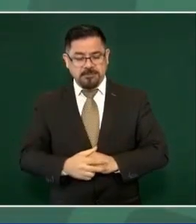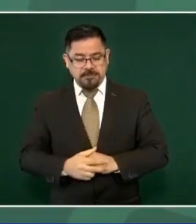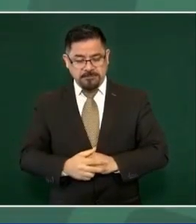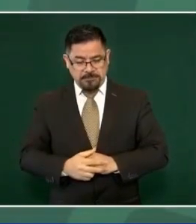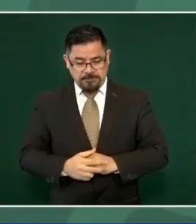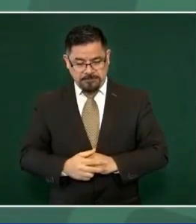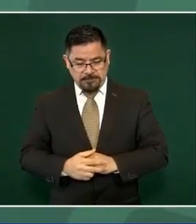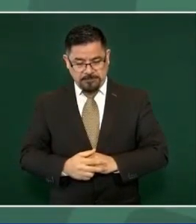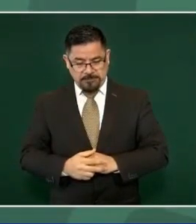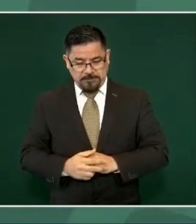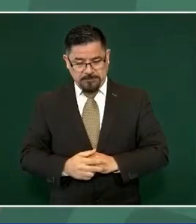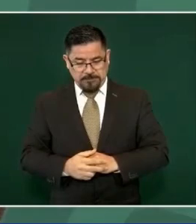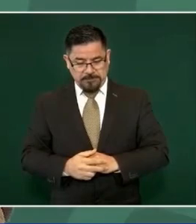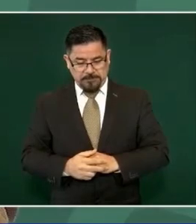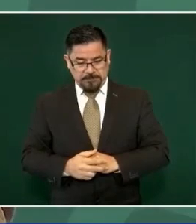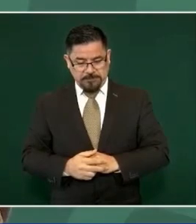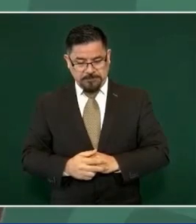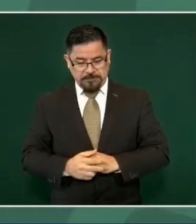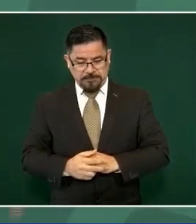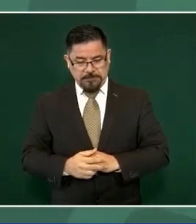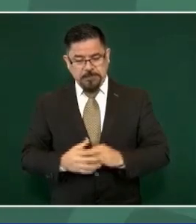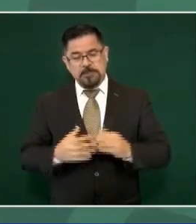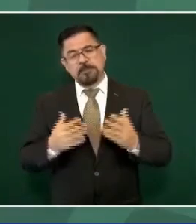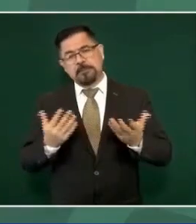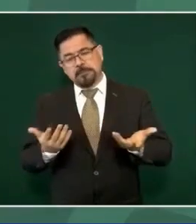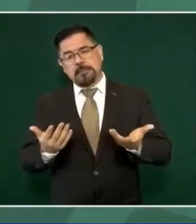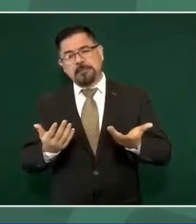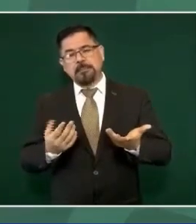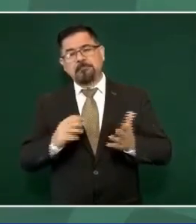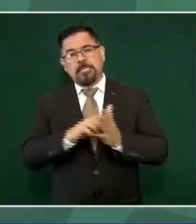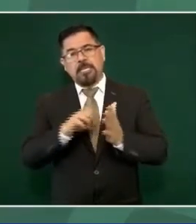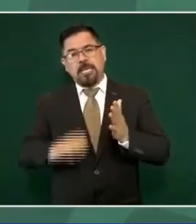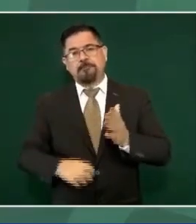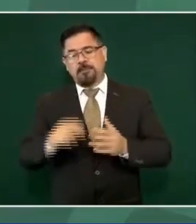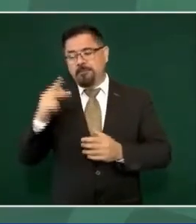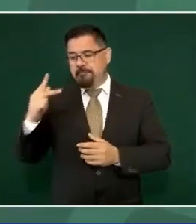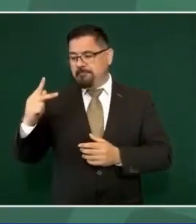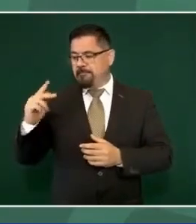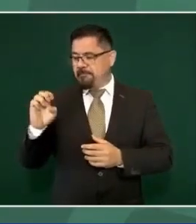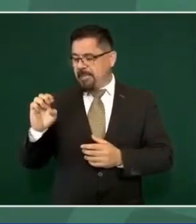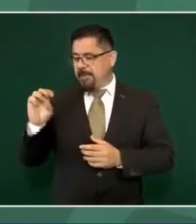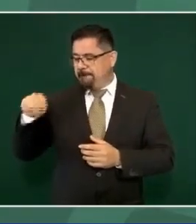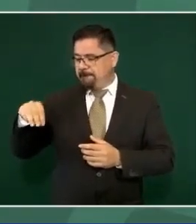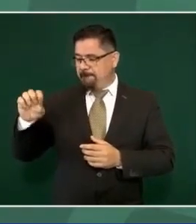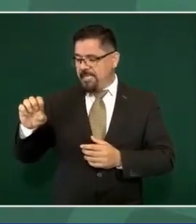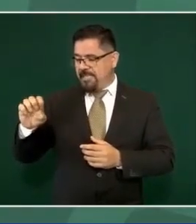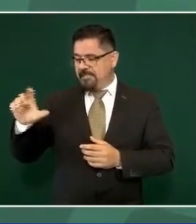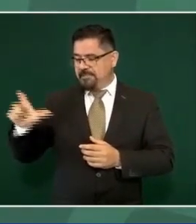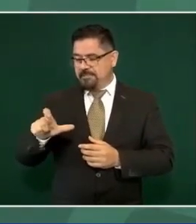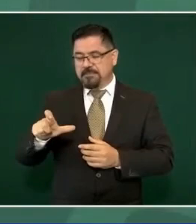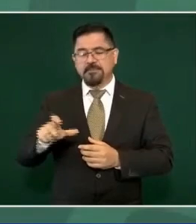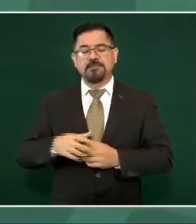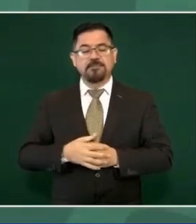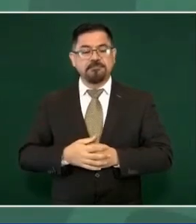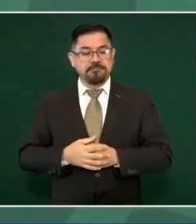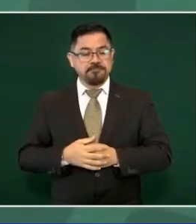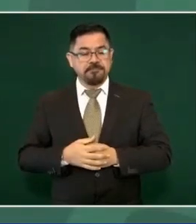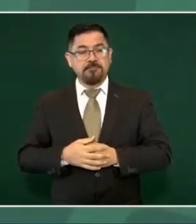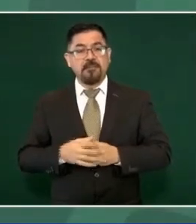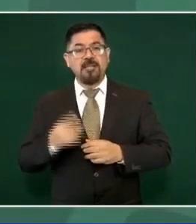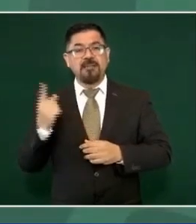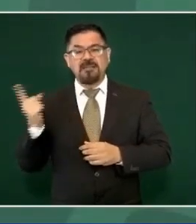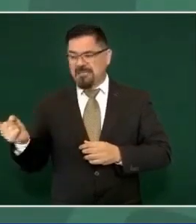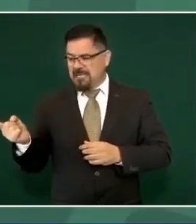Entonces, en el caso de Pemex, lo que está